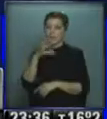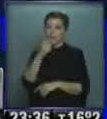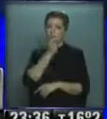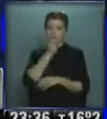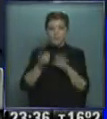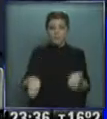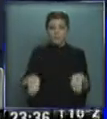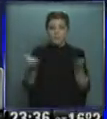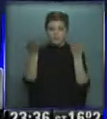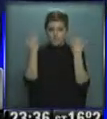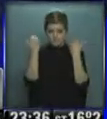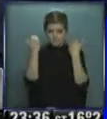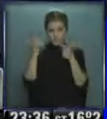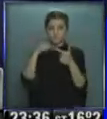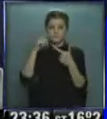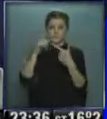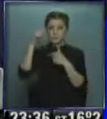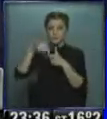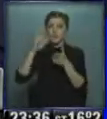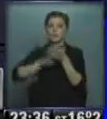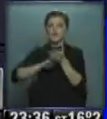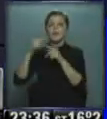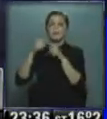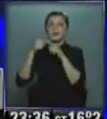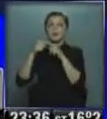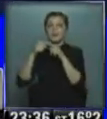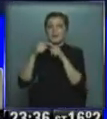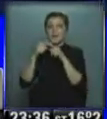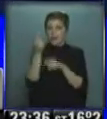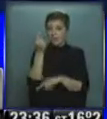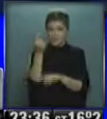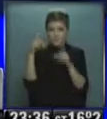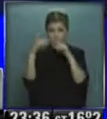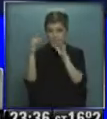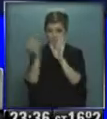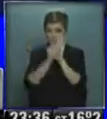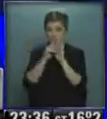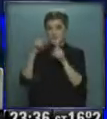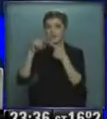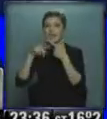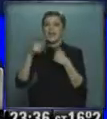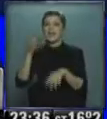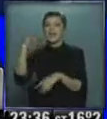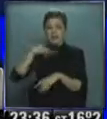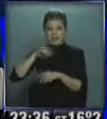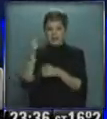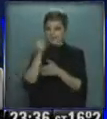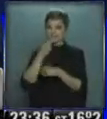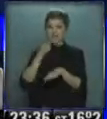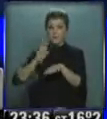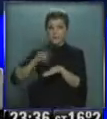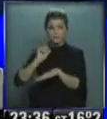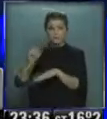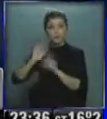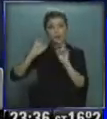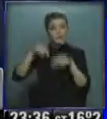discusión profunda y hoy se habló de las políticas monopólicas de aquellos que fijan precios el tema de impuestos a las ganancias necesitaba una discusión porque incide también en el